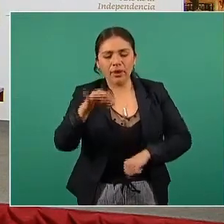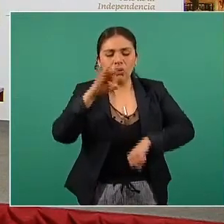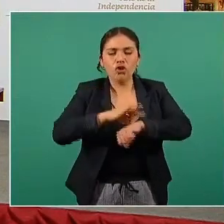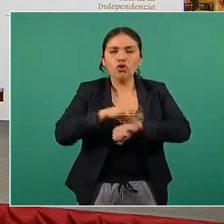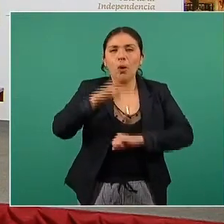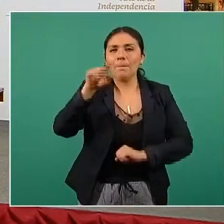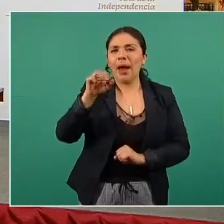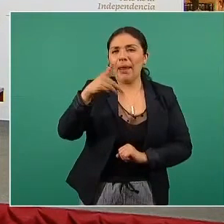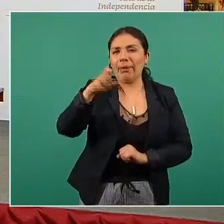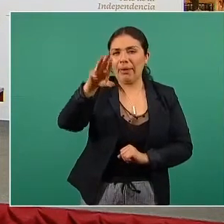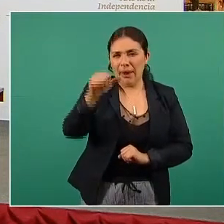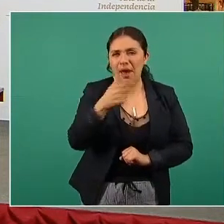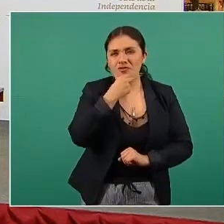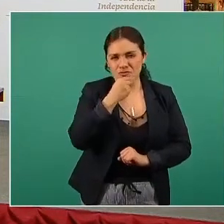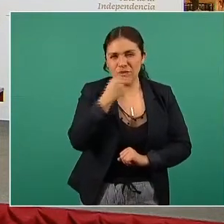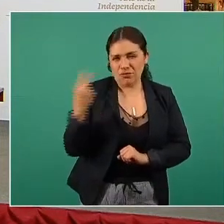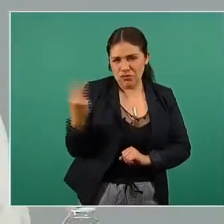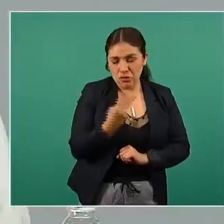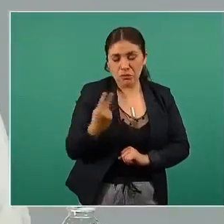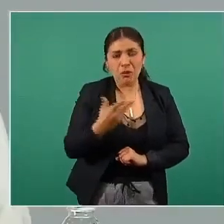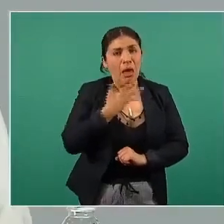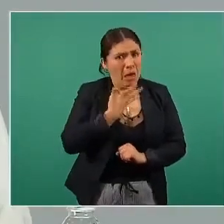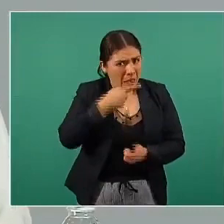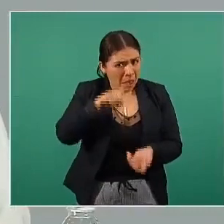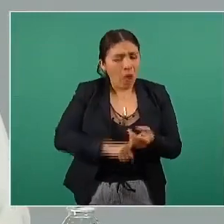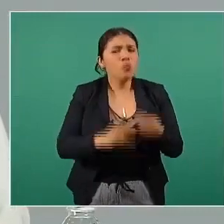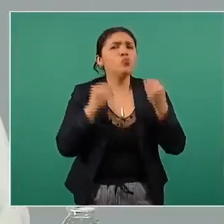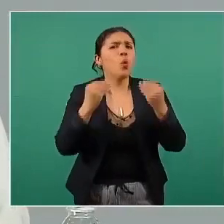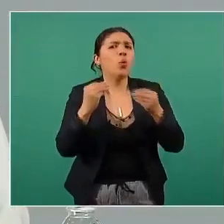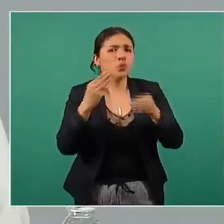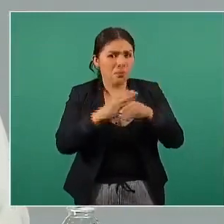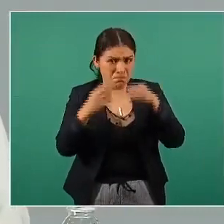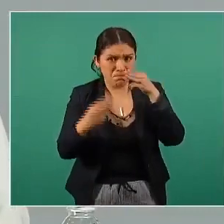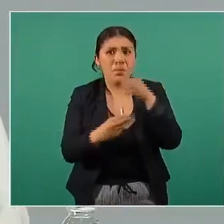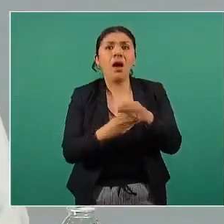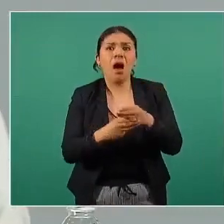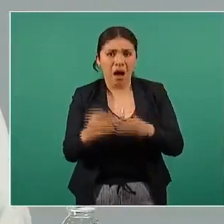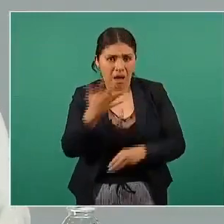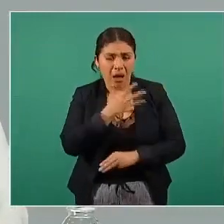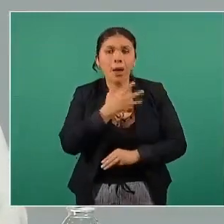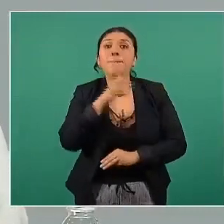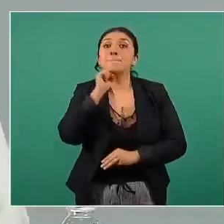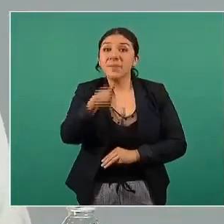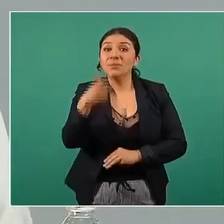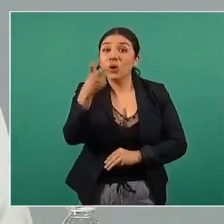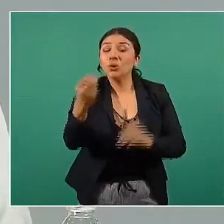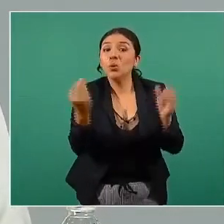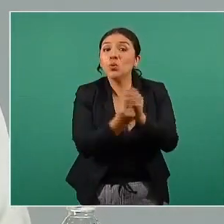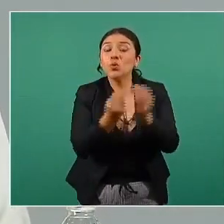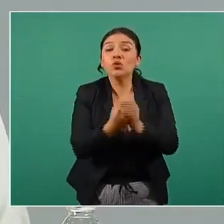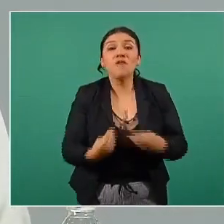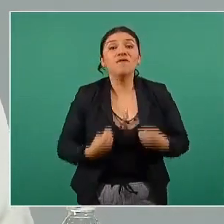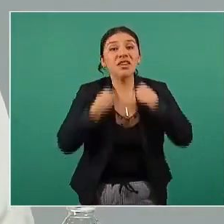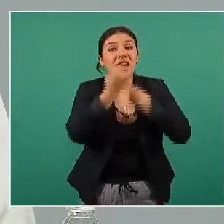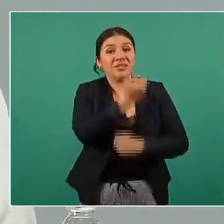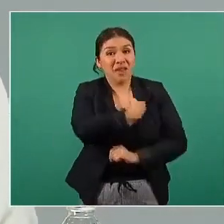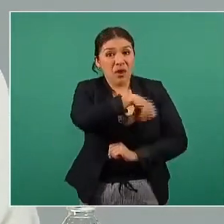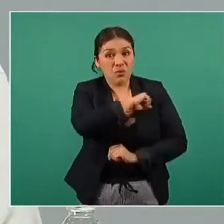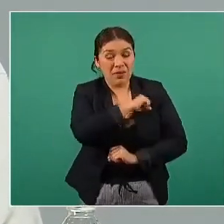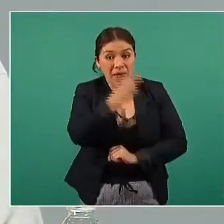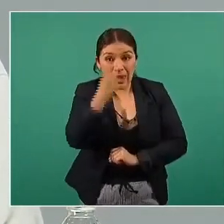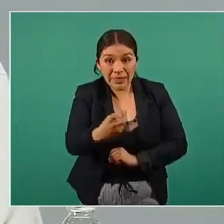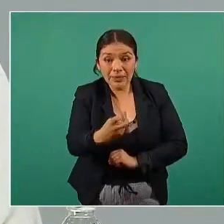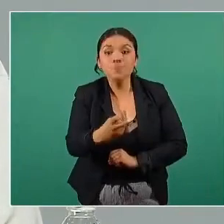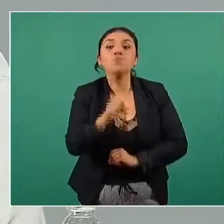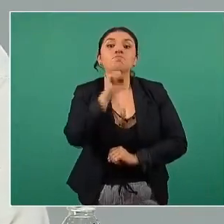hay mucho material parte de esta de esta materia de vida saludable es